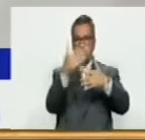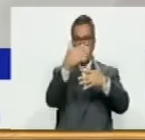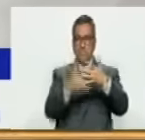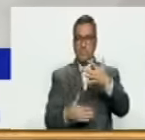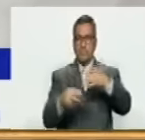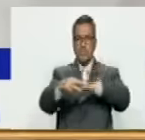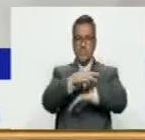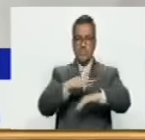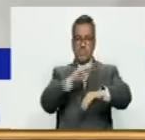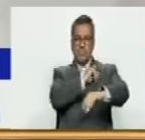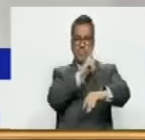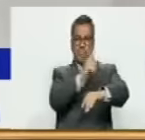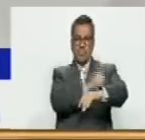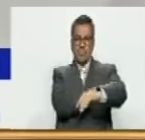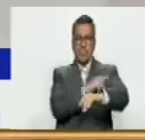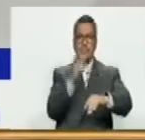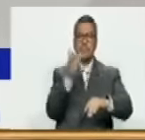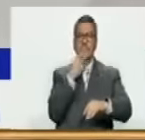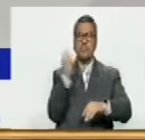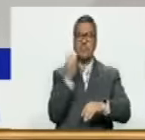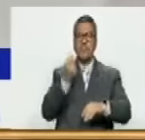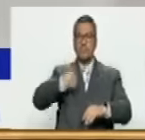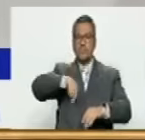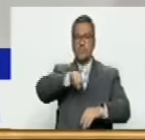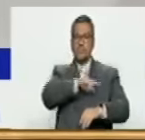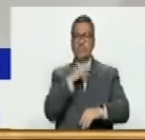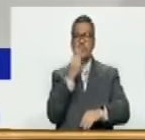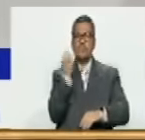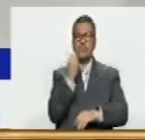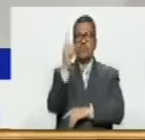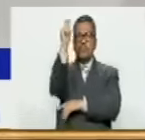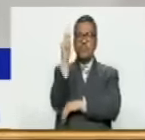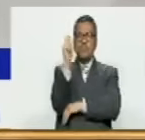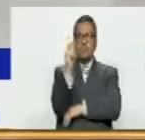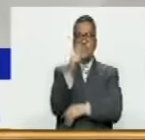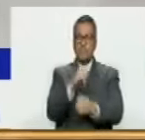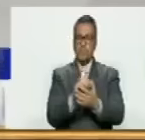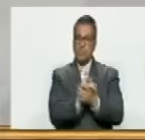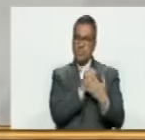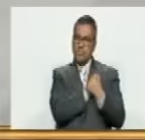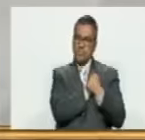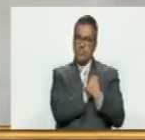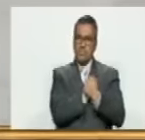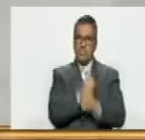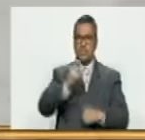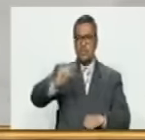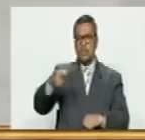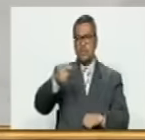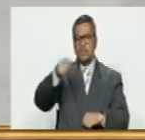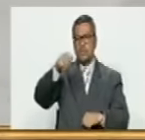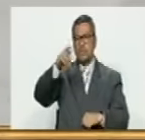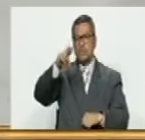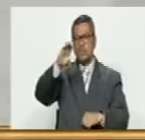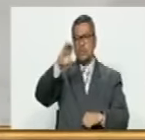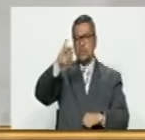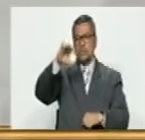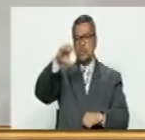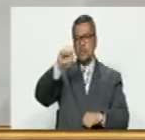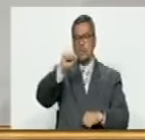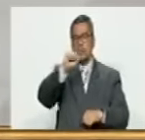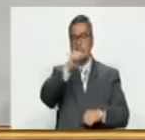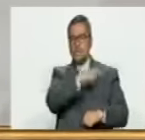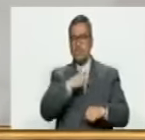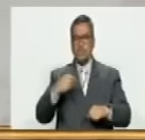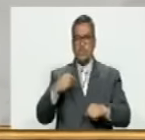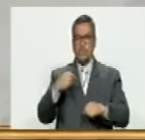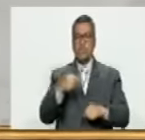del Ministerio del Poder Popular para la Juventud, nuestra joven diputada, querida compañera Grecia Colmenar, a quien felicitamos y le deseamos